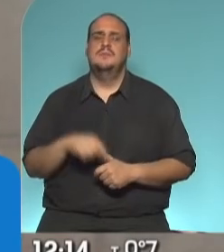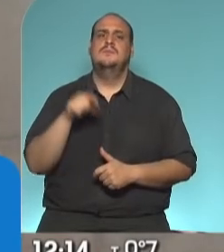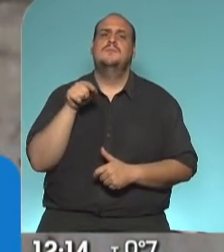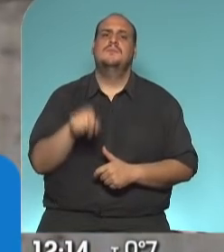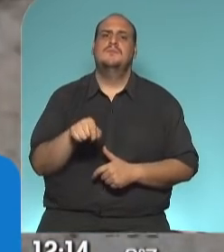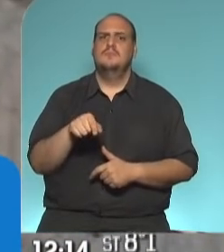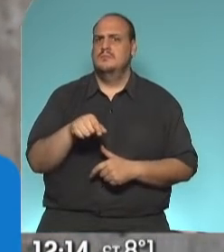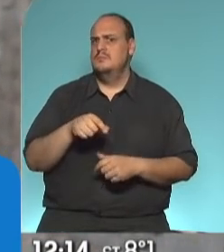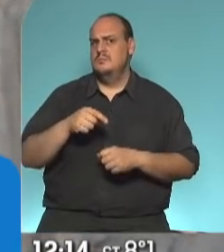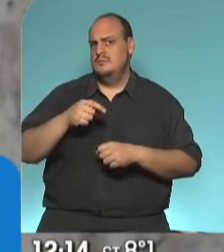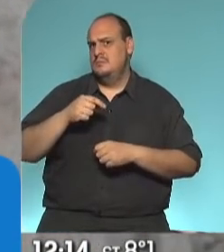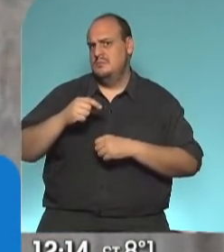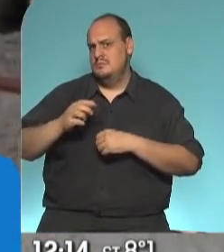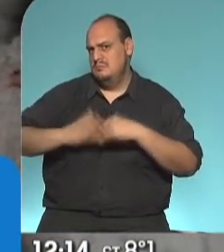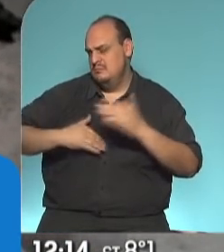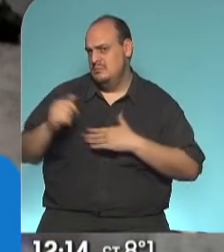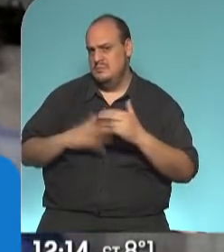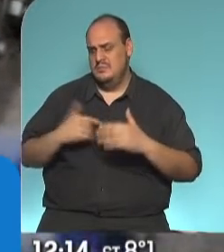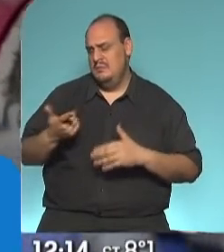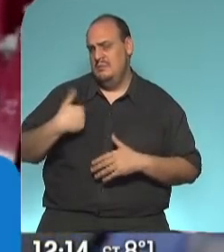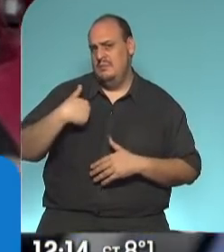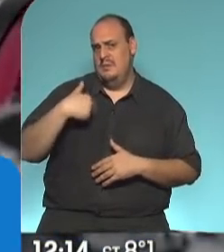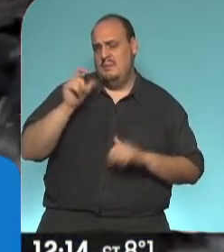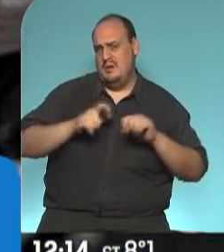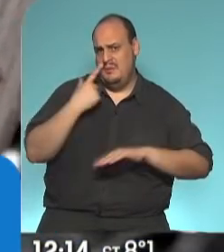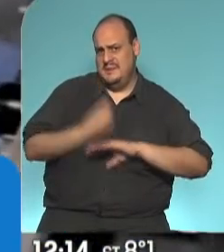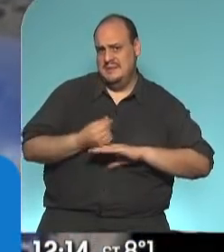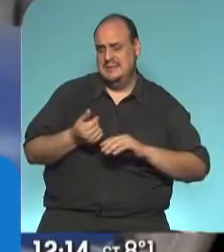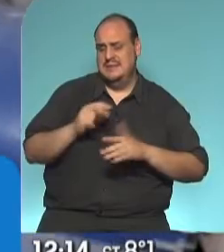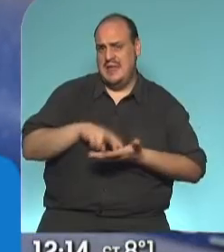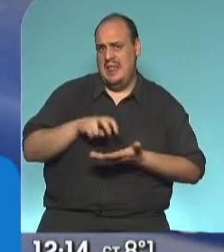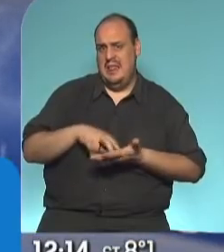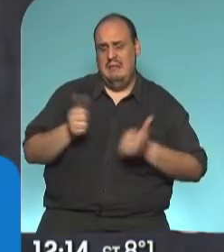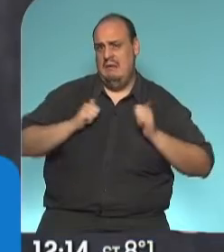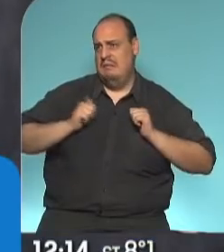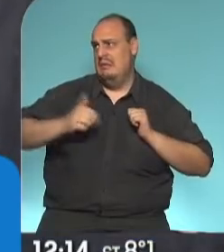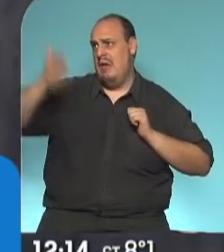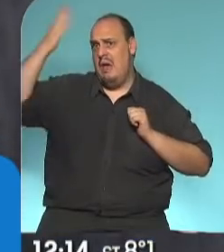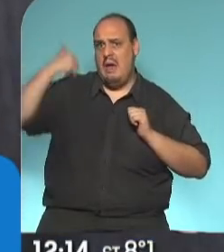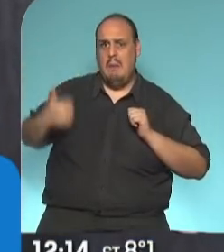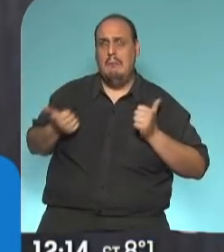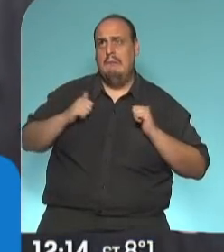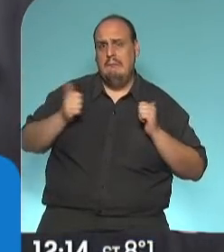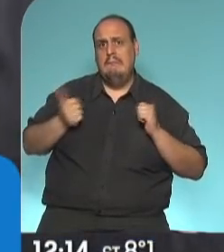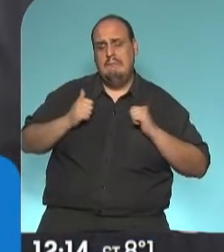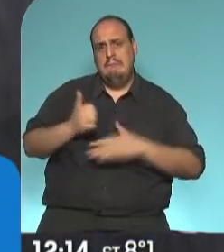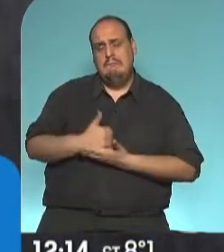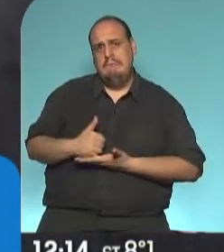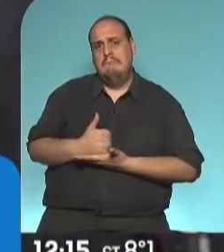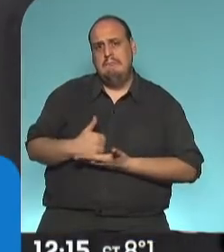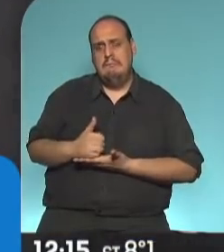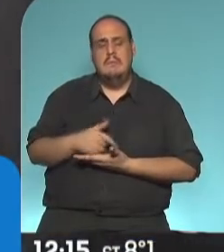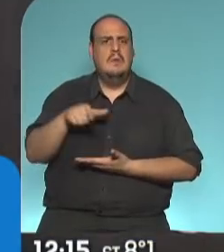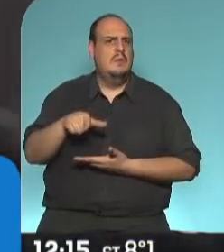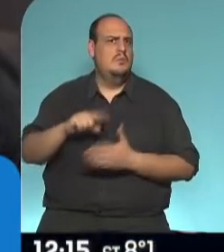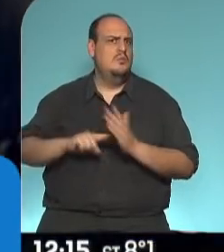muy esperada por los salteños y la verdad que sobre todas las cosas y es